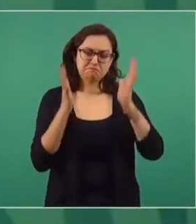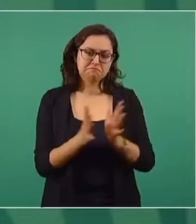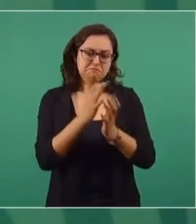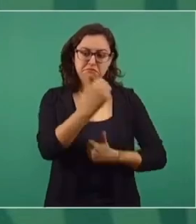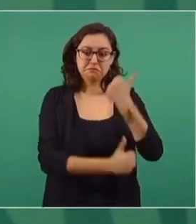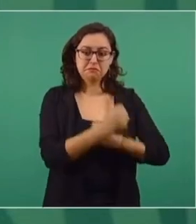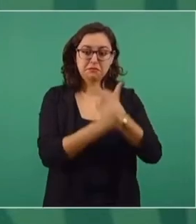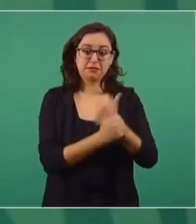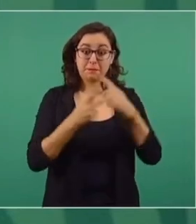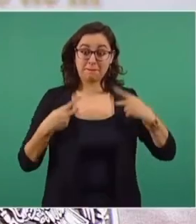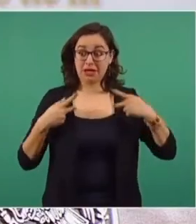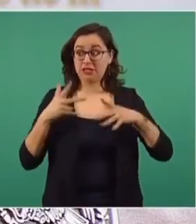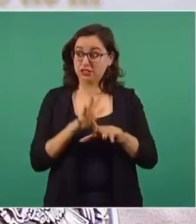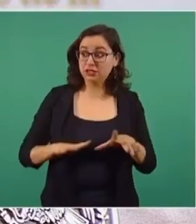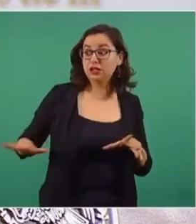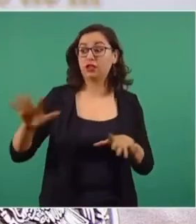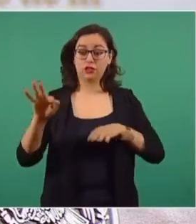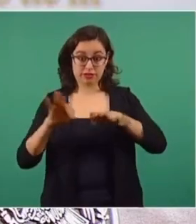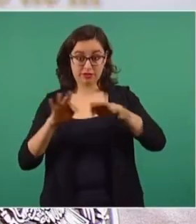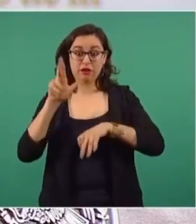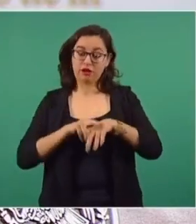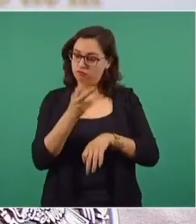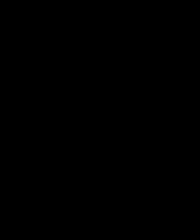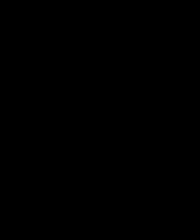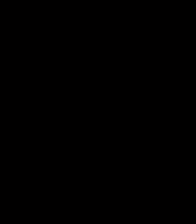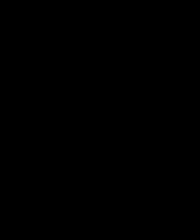la base, van a decidir los trabajadores.